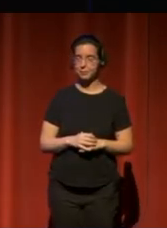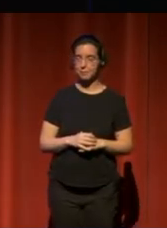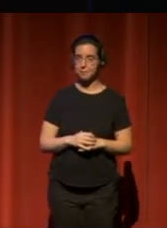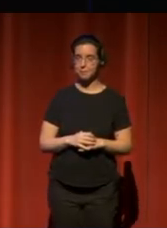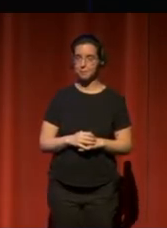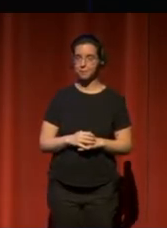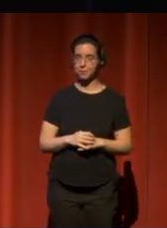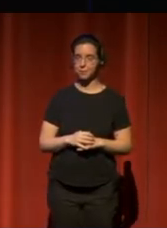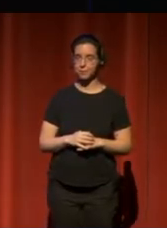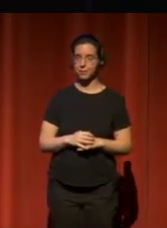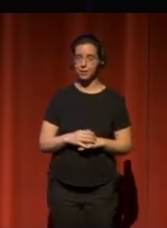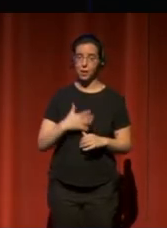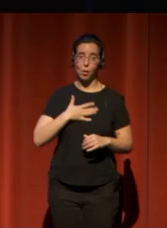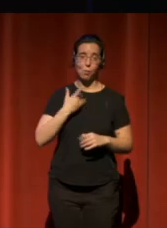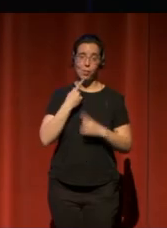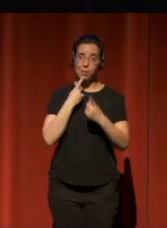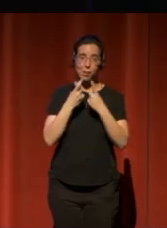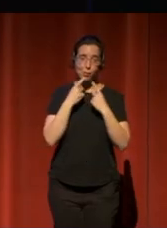Que igual no hay preguntas.